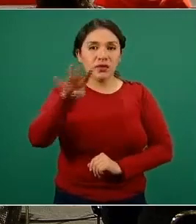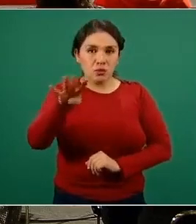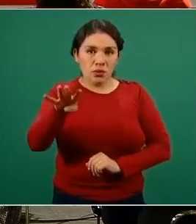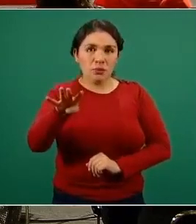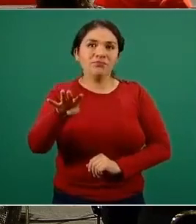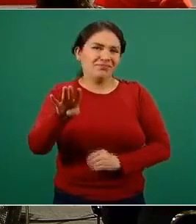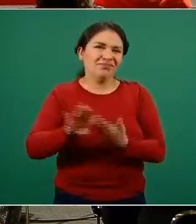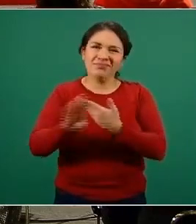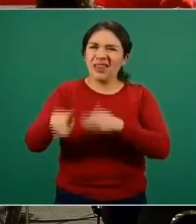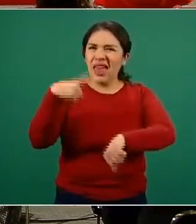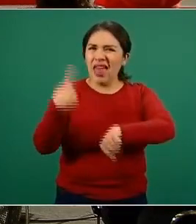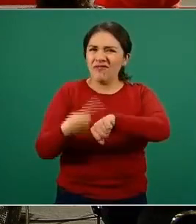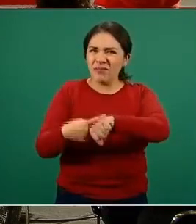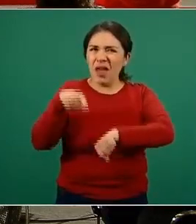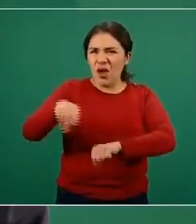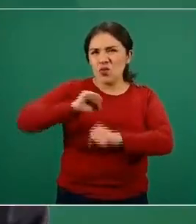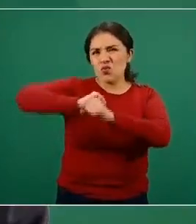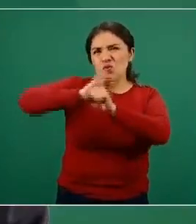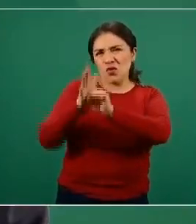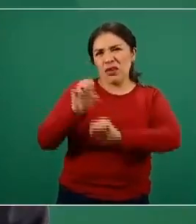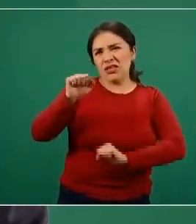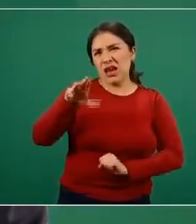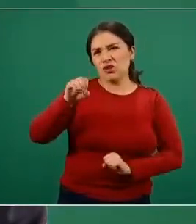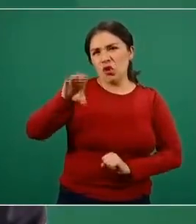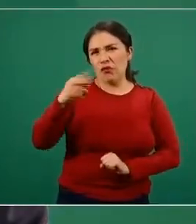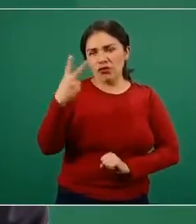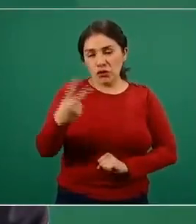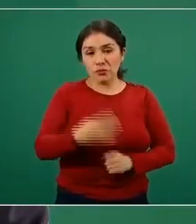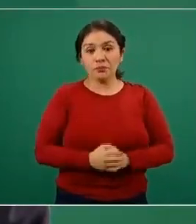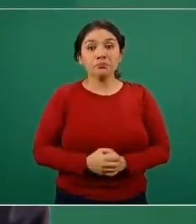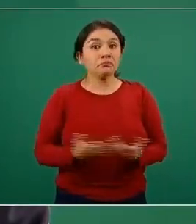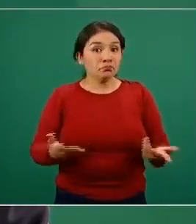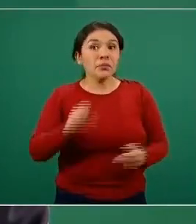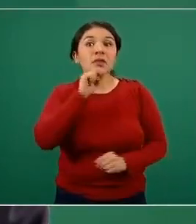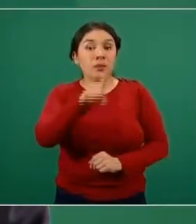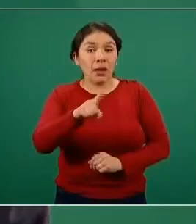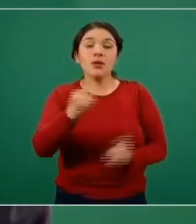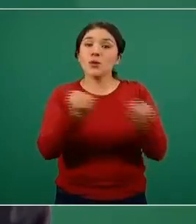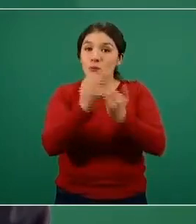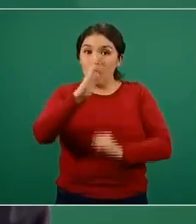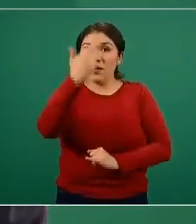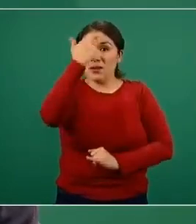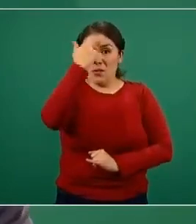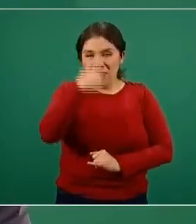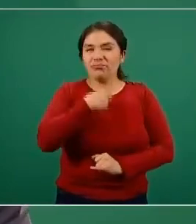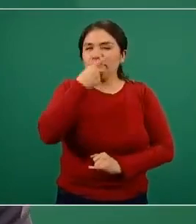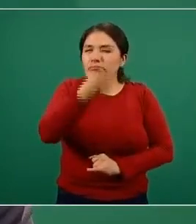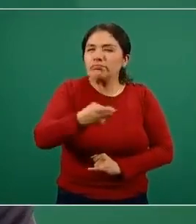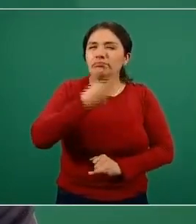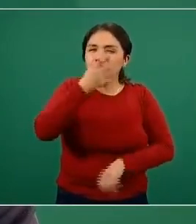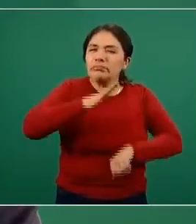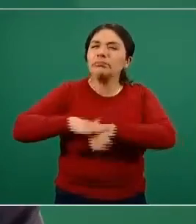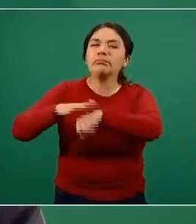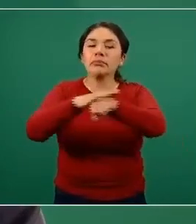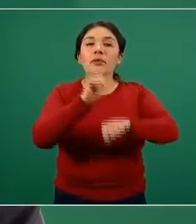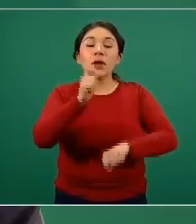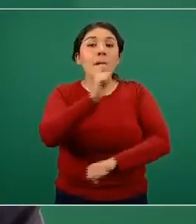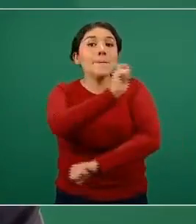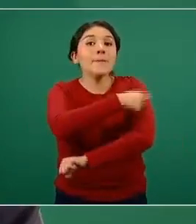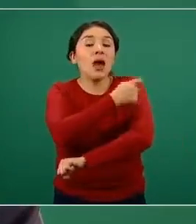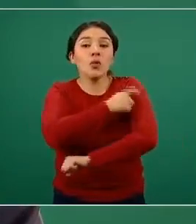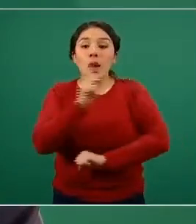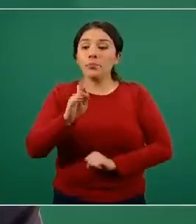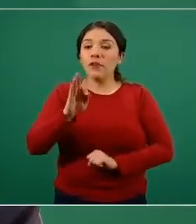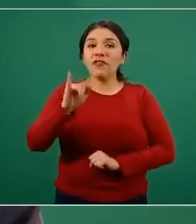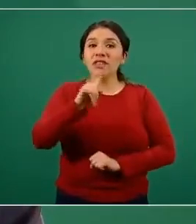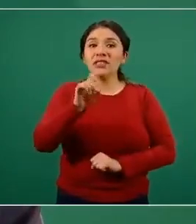la enfermedad que causa el coronavirus SARS-CoV-2. Arrancamos también otro recordatorio, lo hemos estado diciendo, con la vacuna de